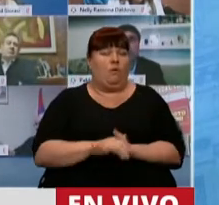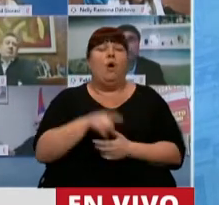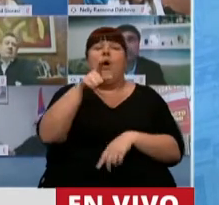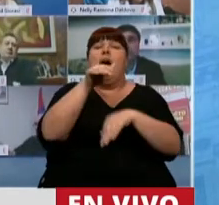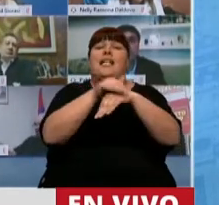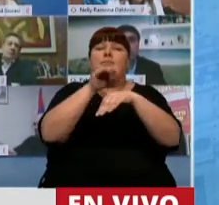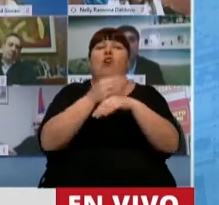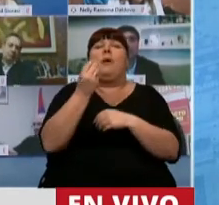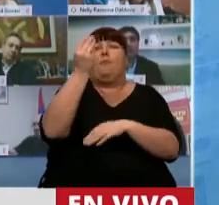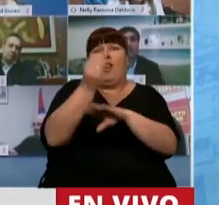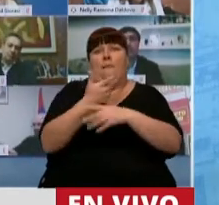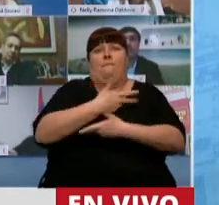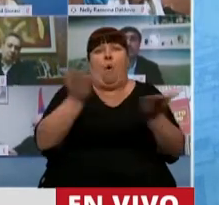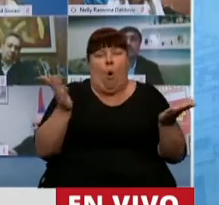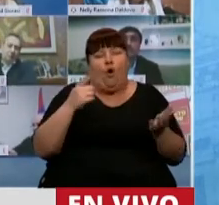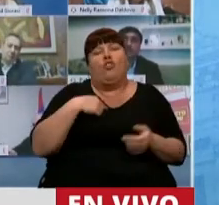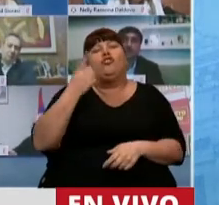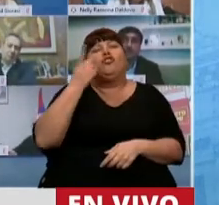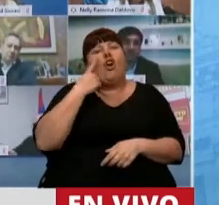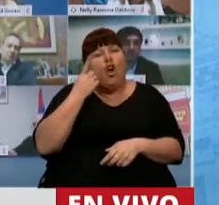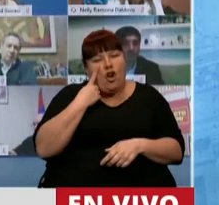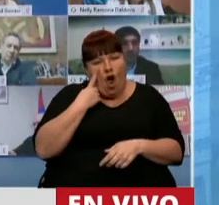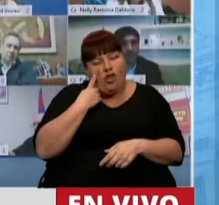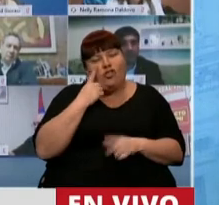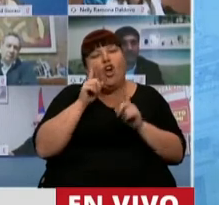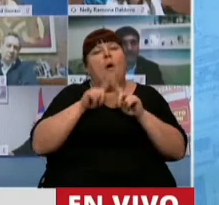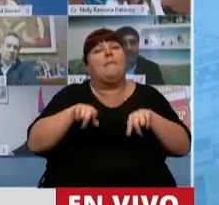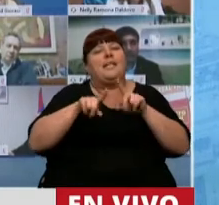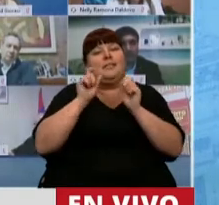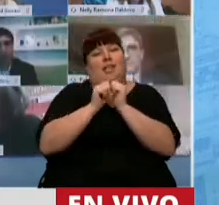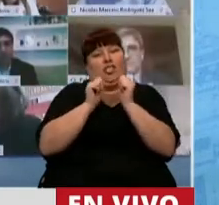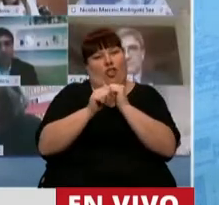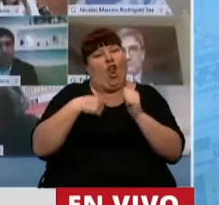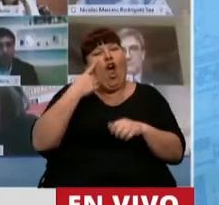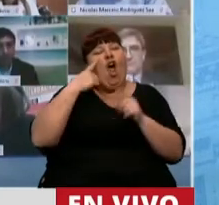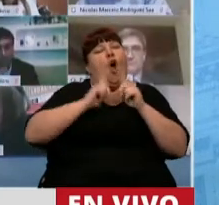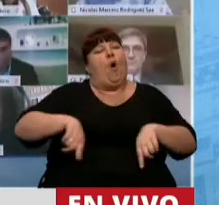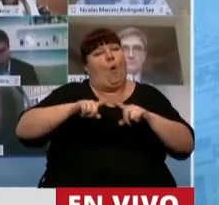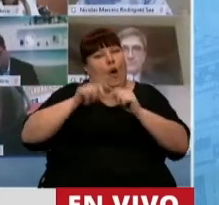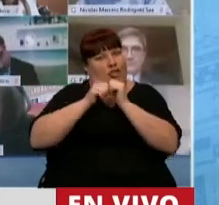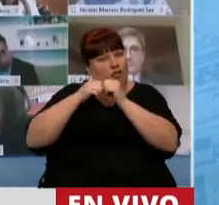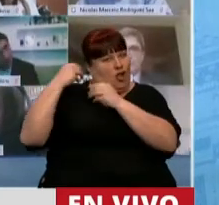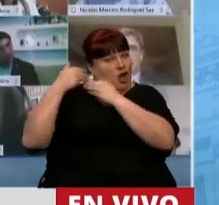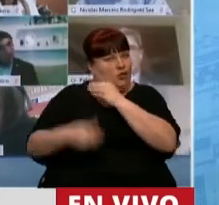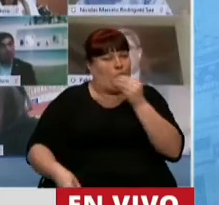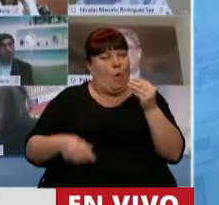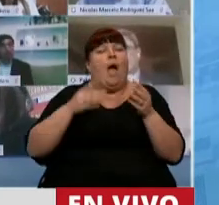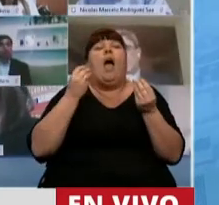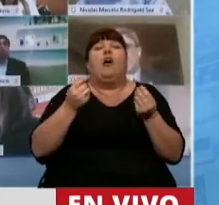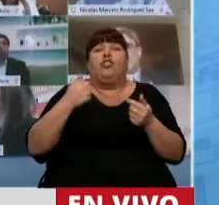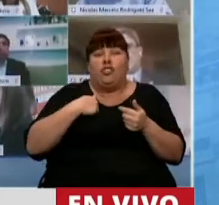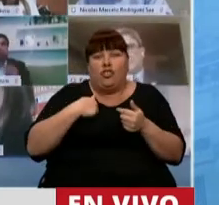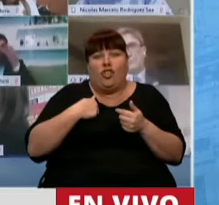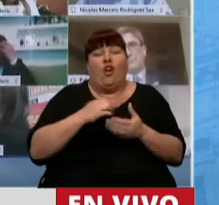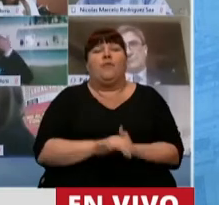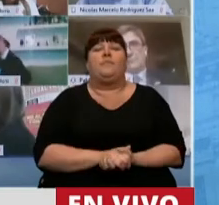tiene responsabilidad como funcionario público, conozco esta historia, conozco esta historia porque yo vengo